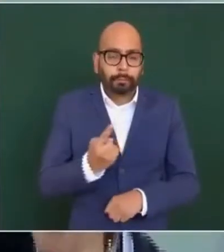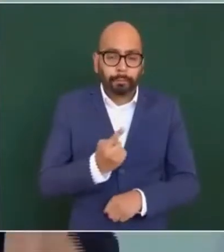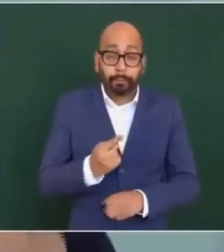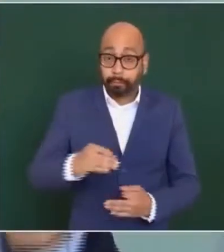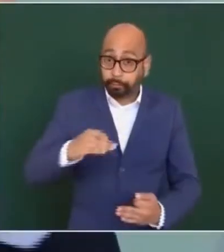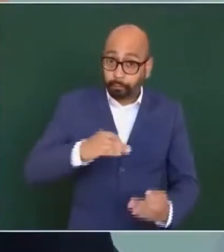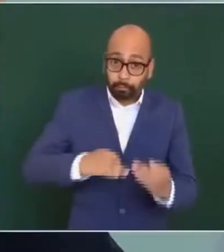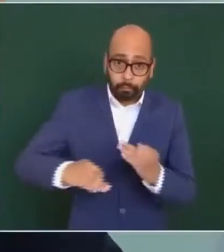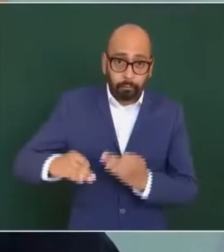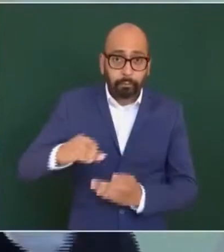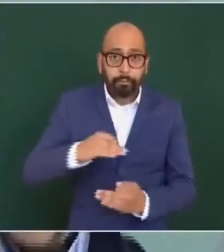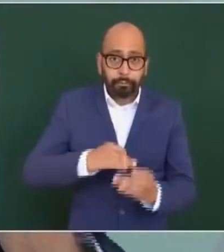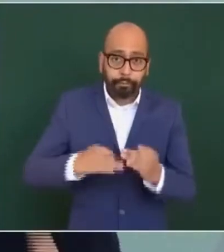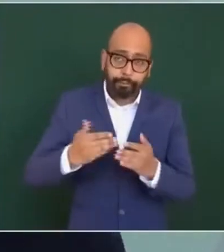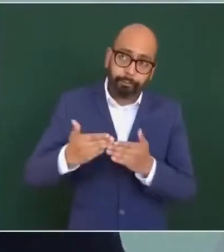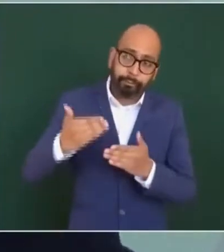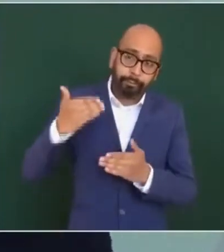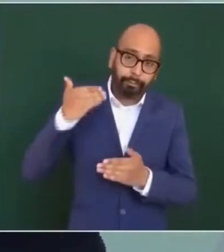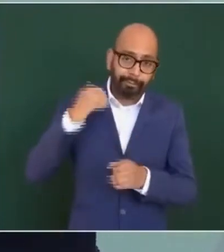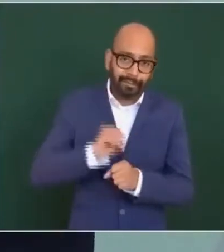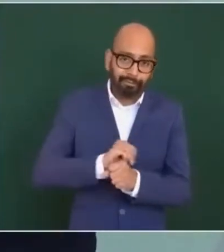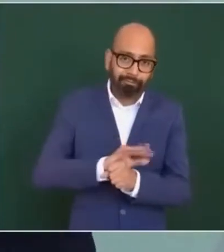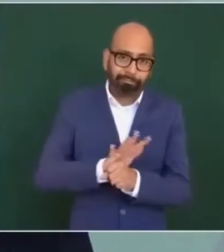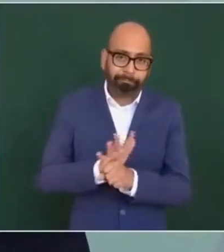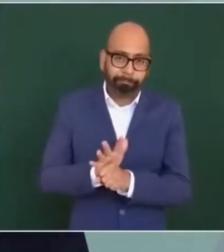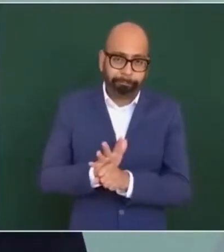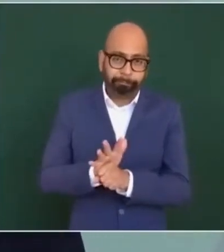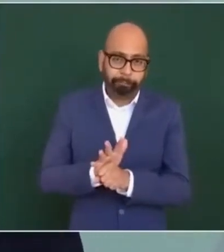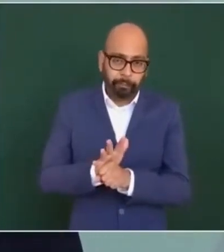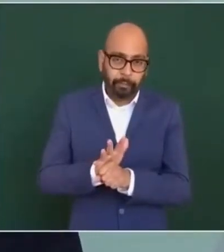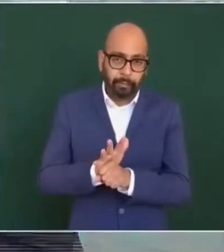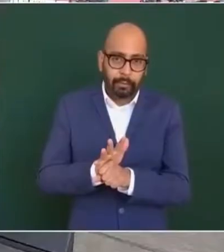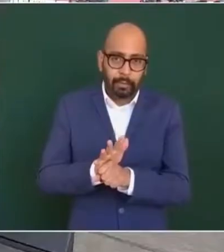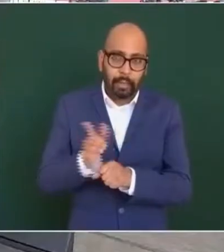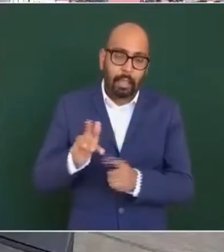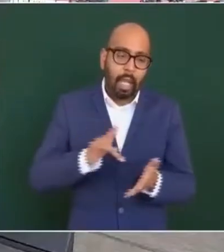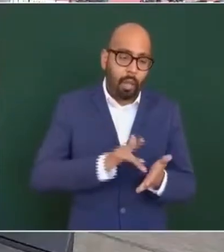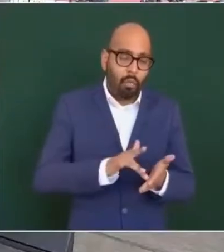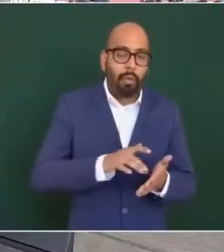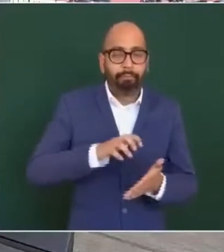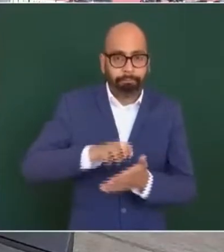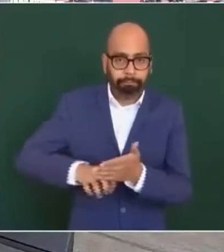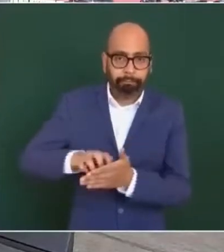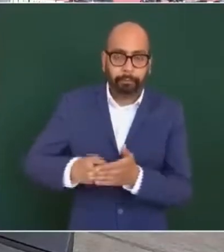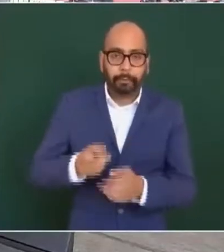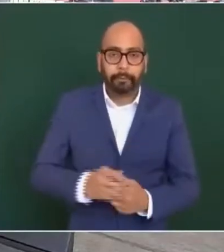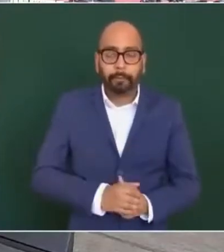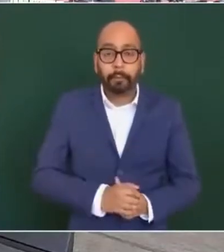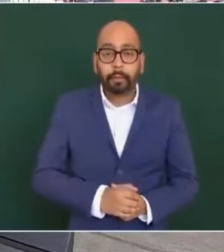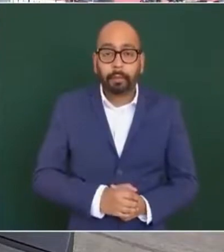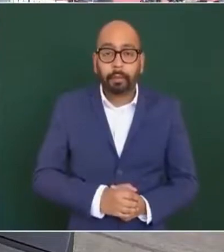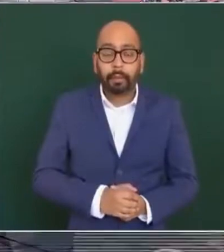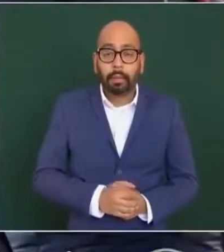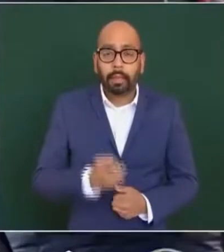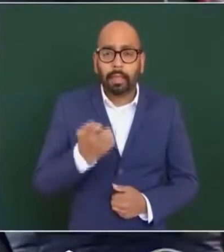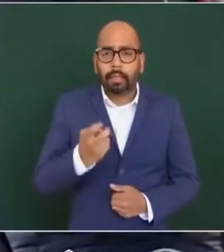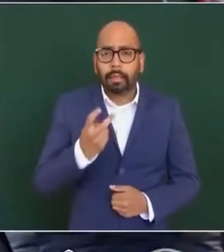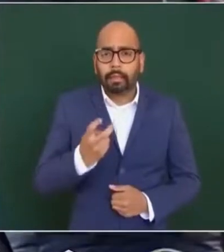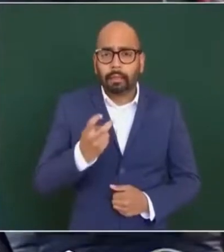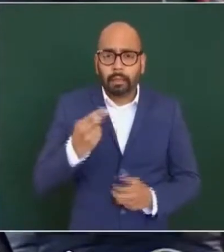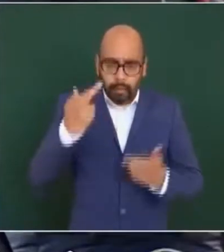todos por la pandemia. En esta revisión que se hizo, algunos